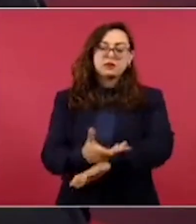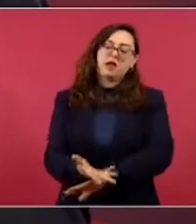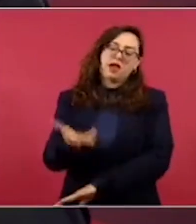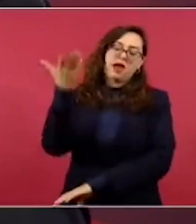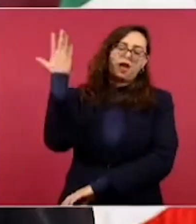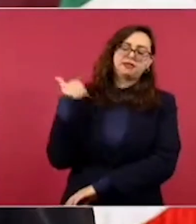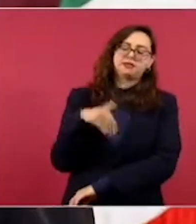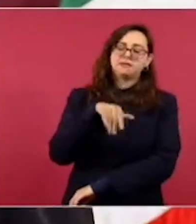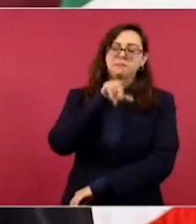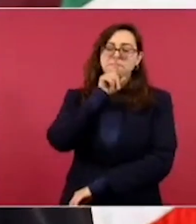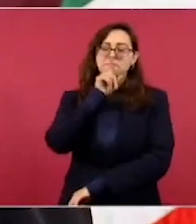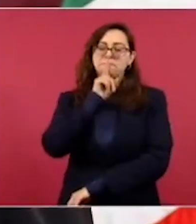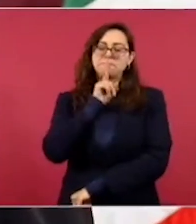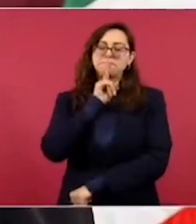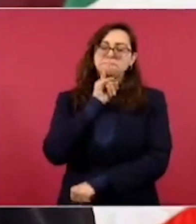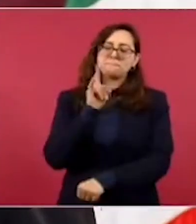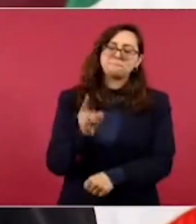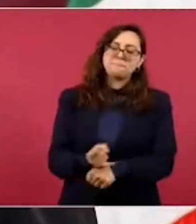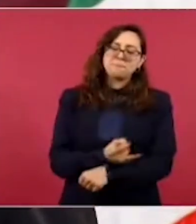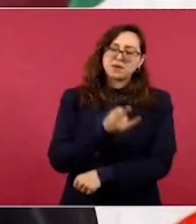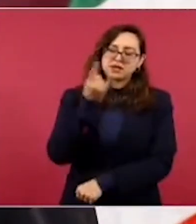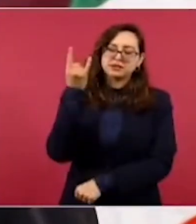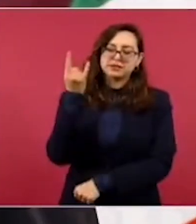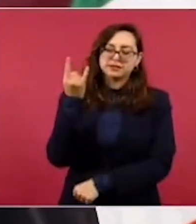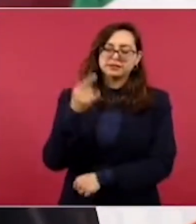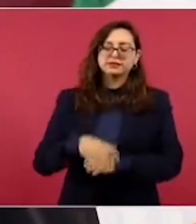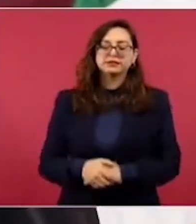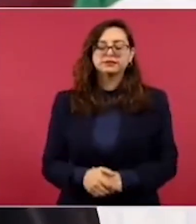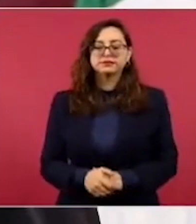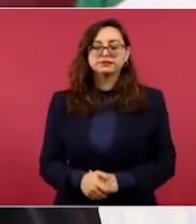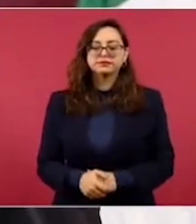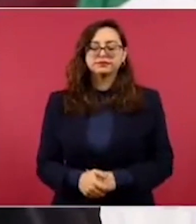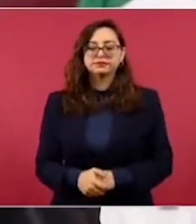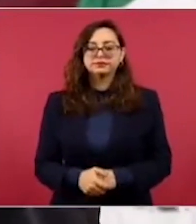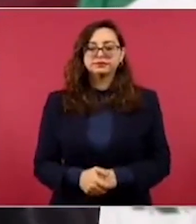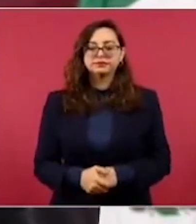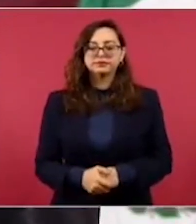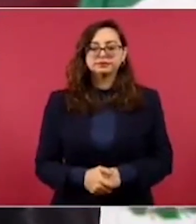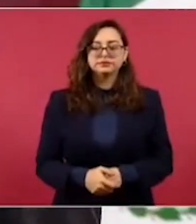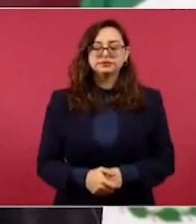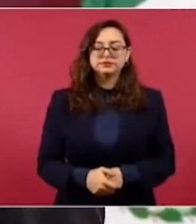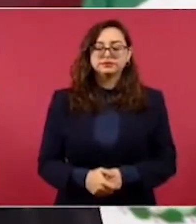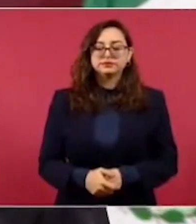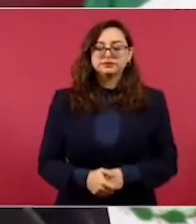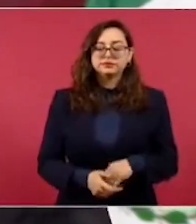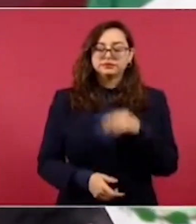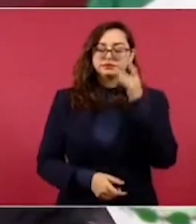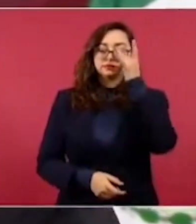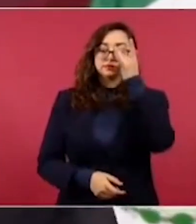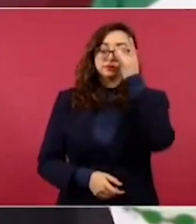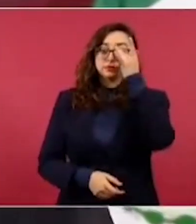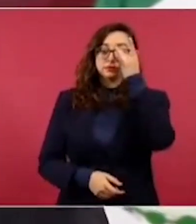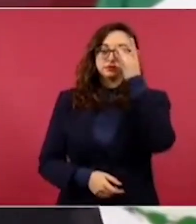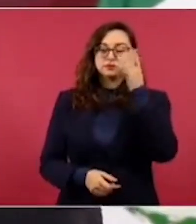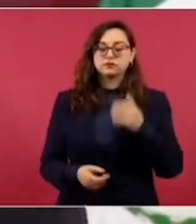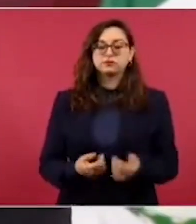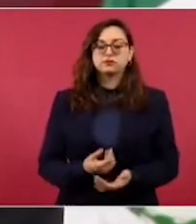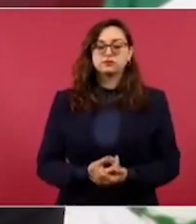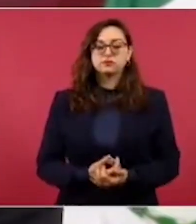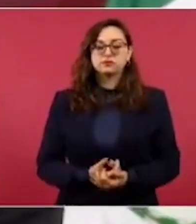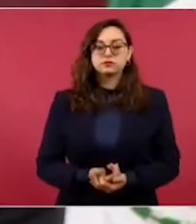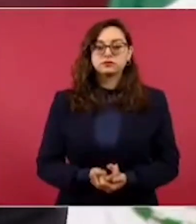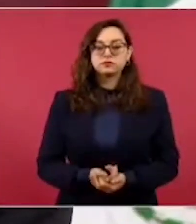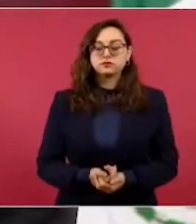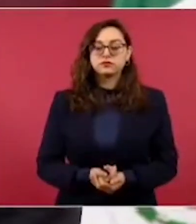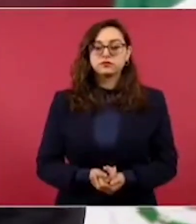y ojalá y de